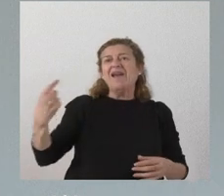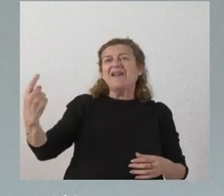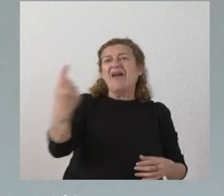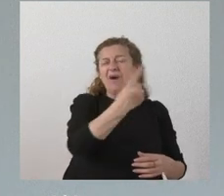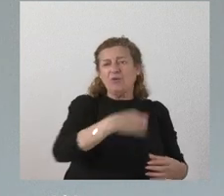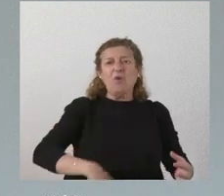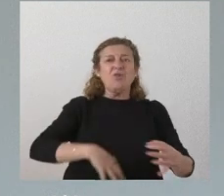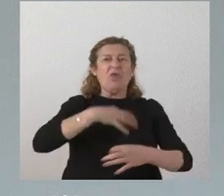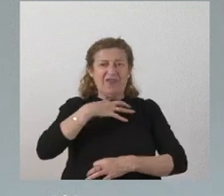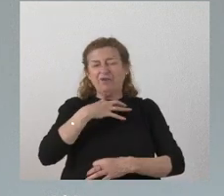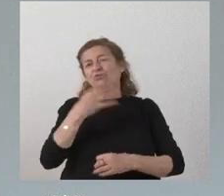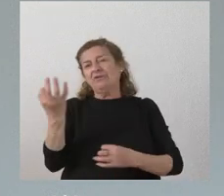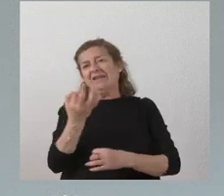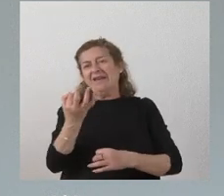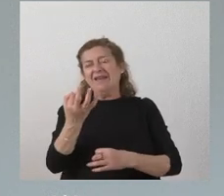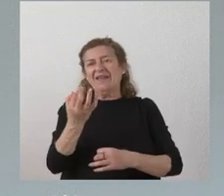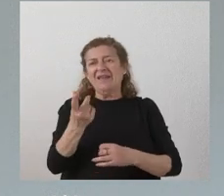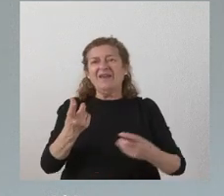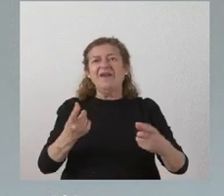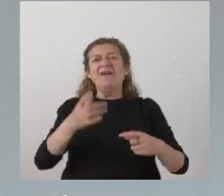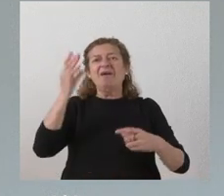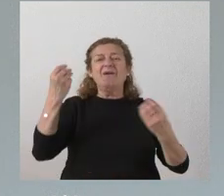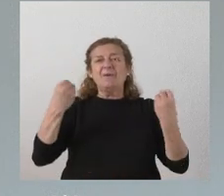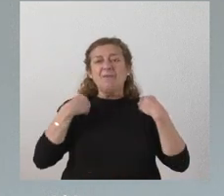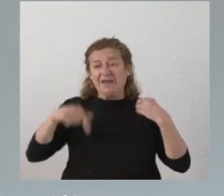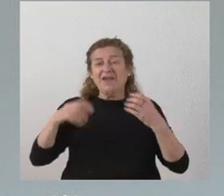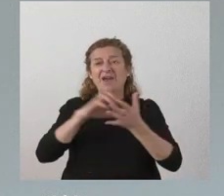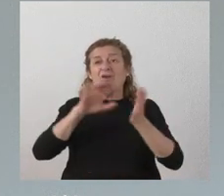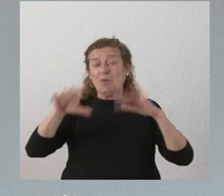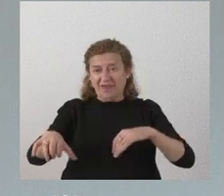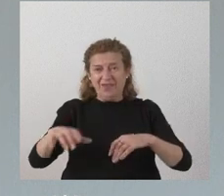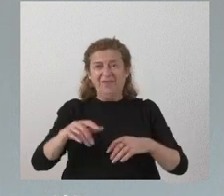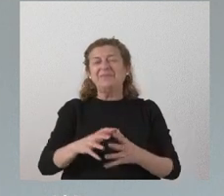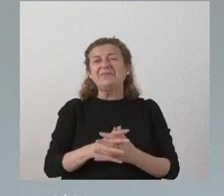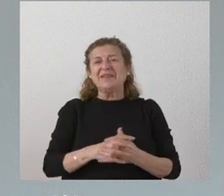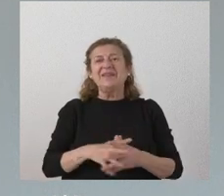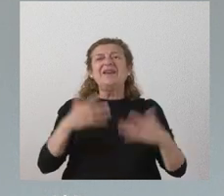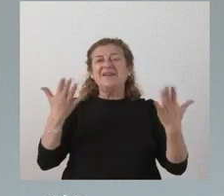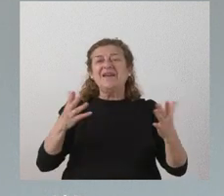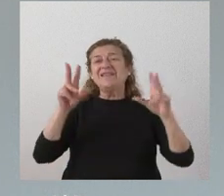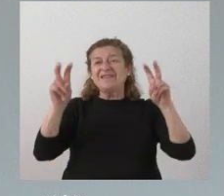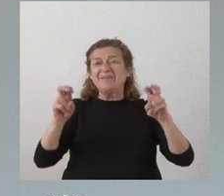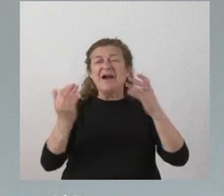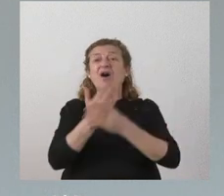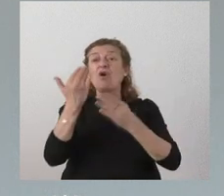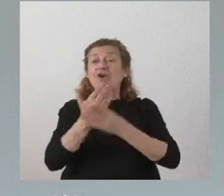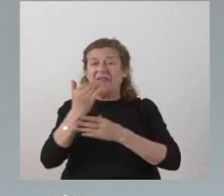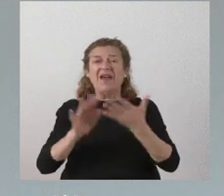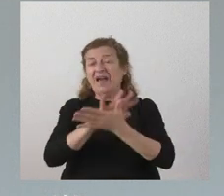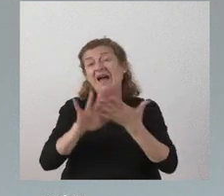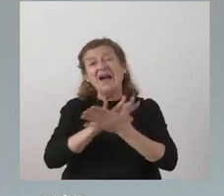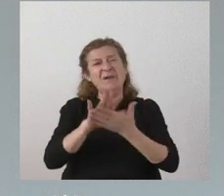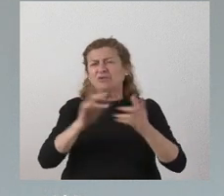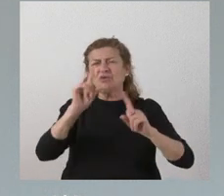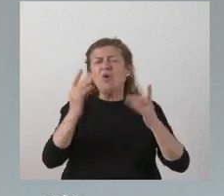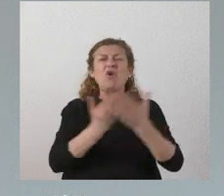los ciudadanos que viven y trabajan en nuestra comunidad autónoma en cuanto a la jornada estamos hablando no